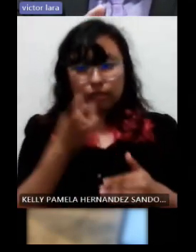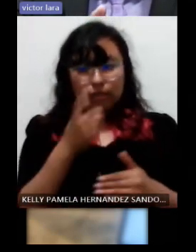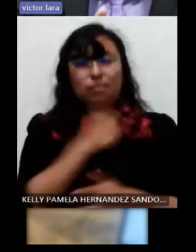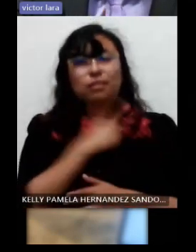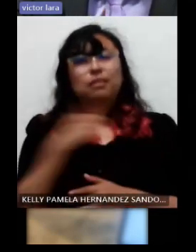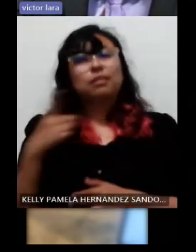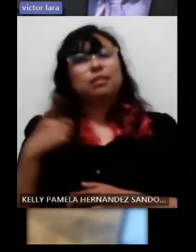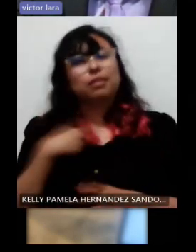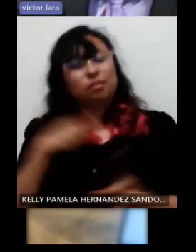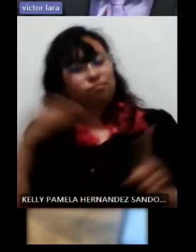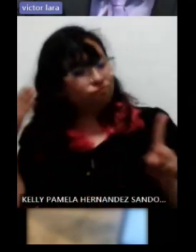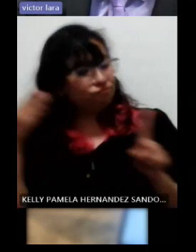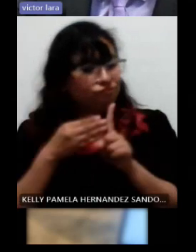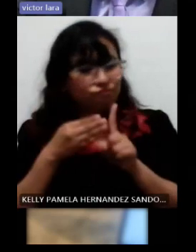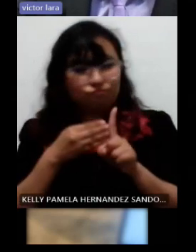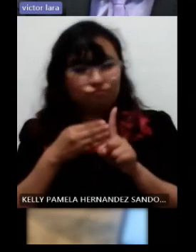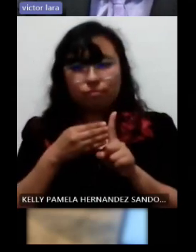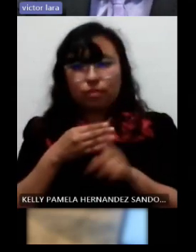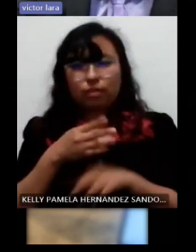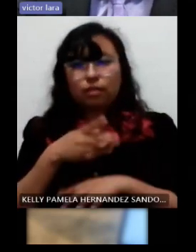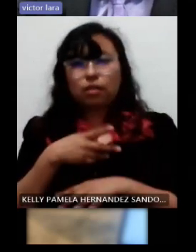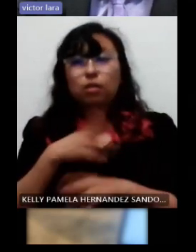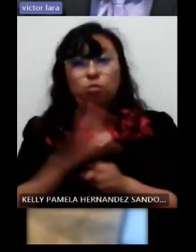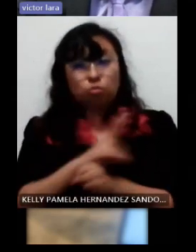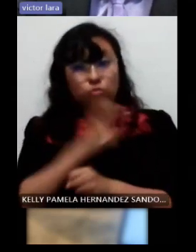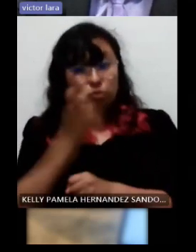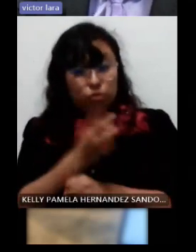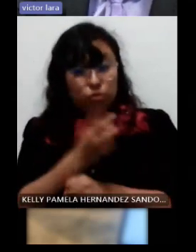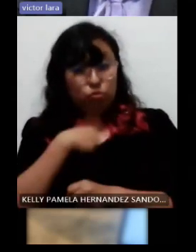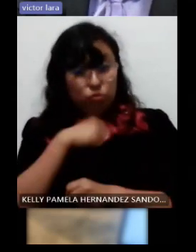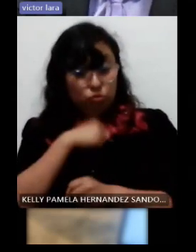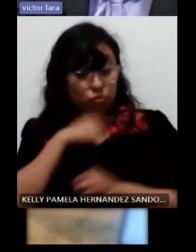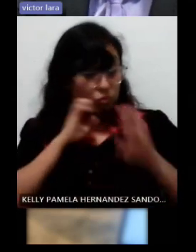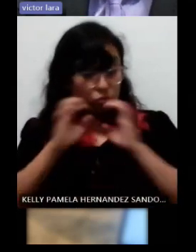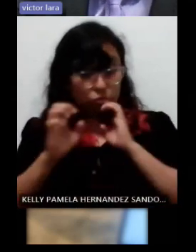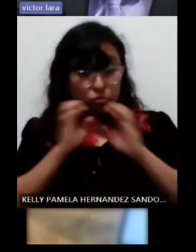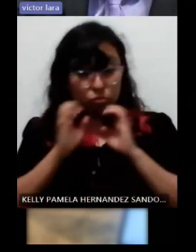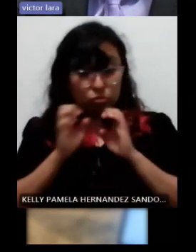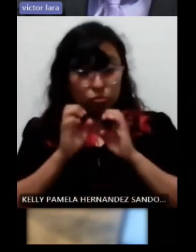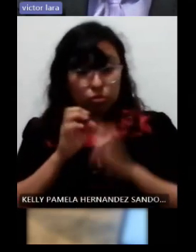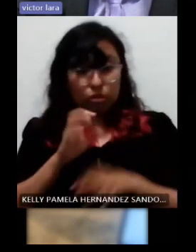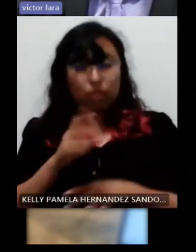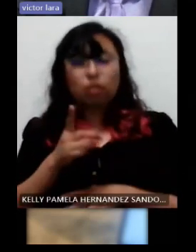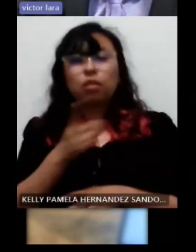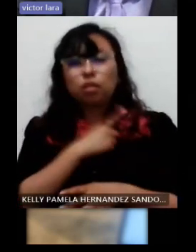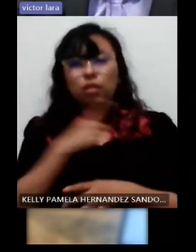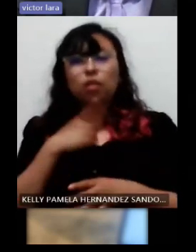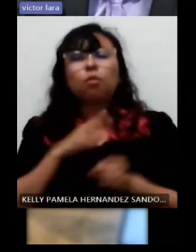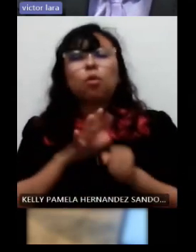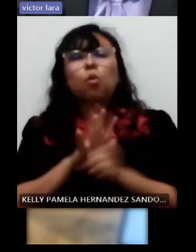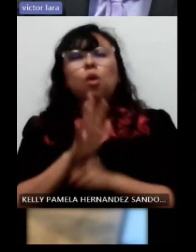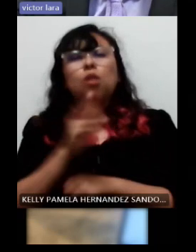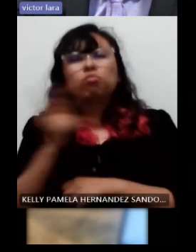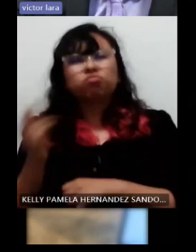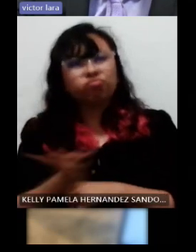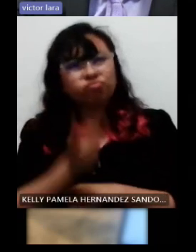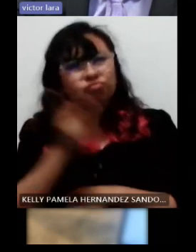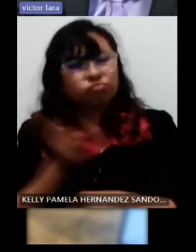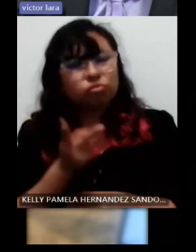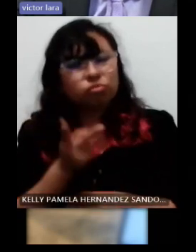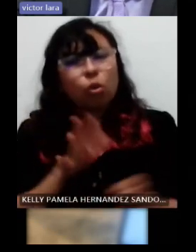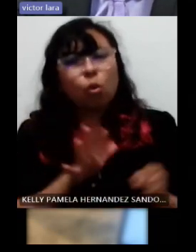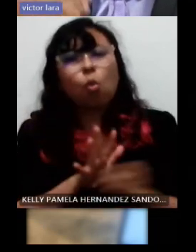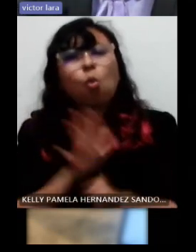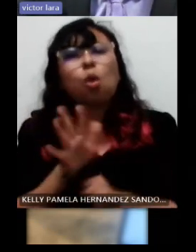objetivos específicos por eso durante la entrevista que les hacemos la intención es cuestionarles cuál es la intención